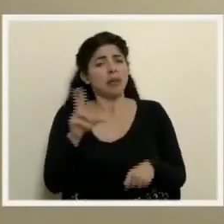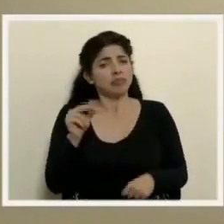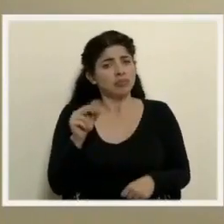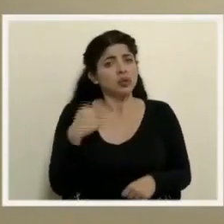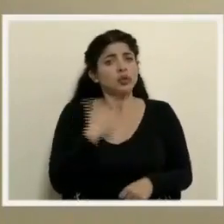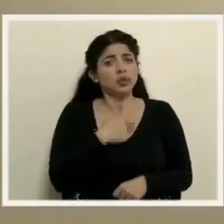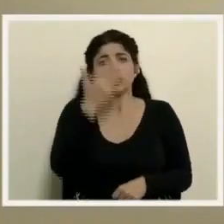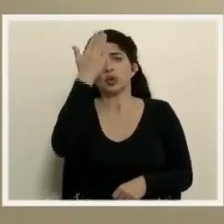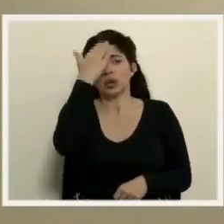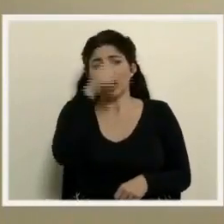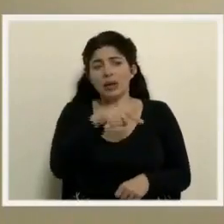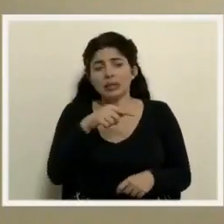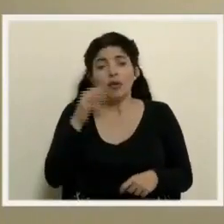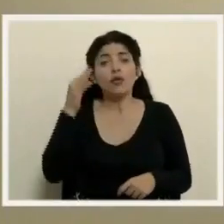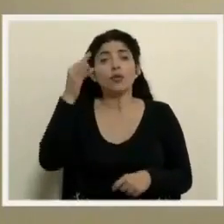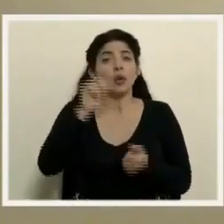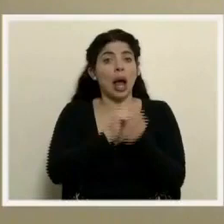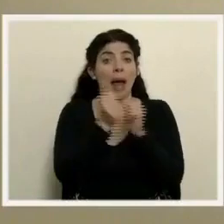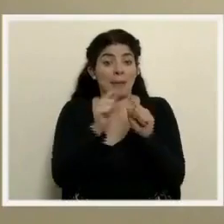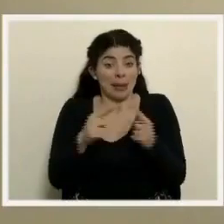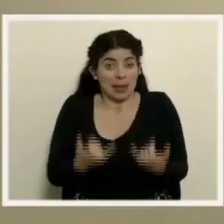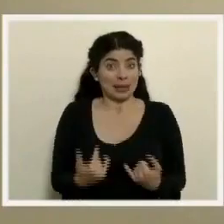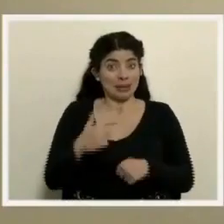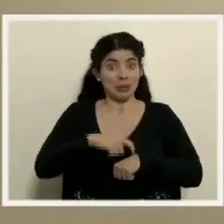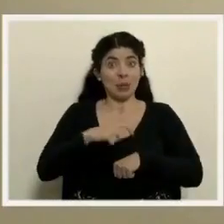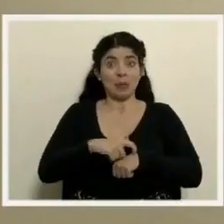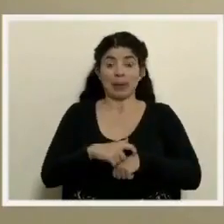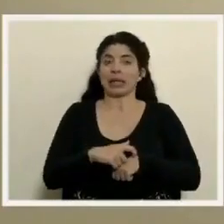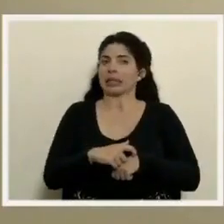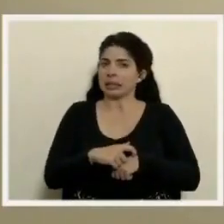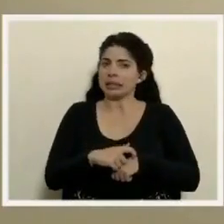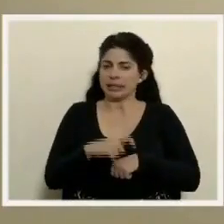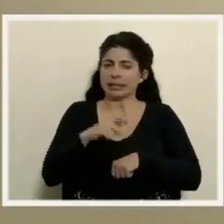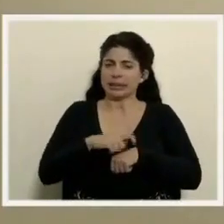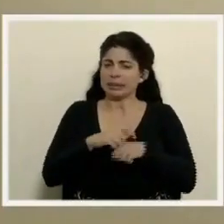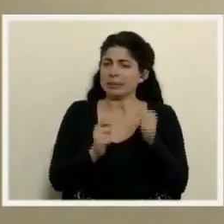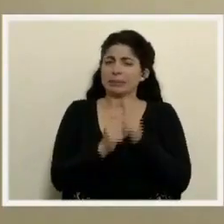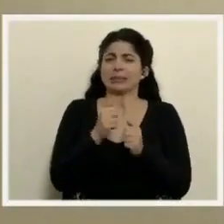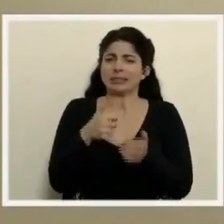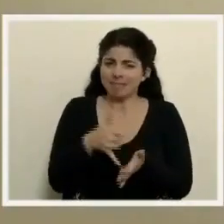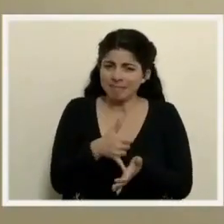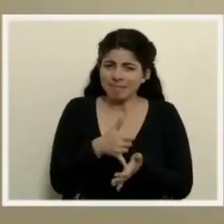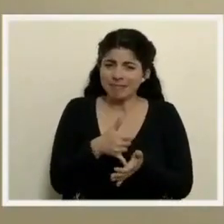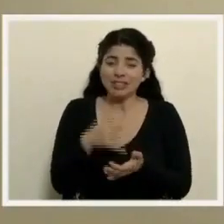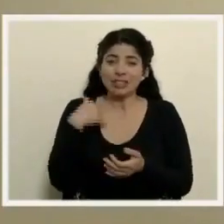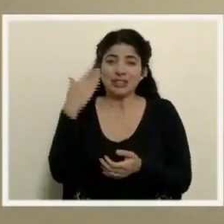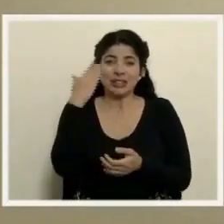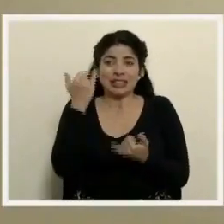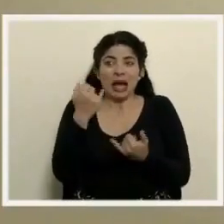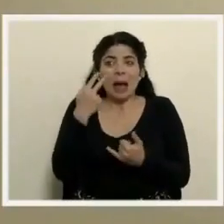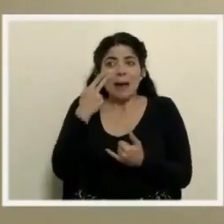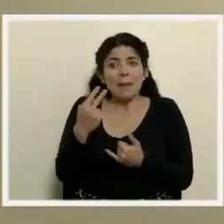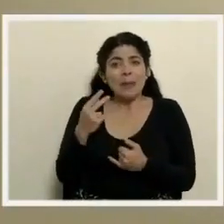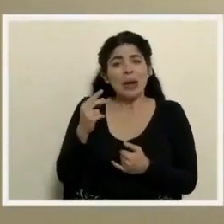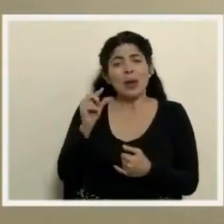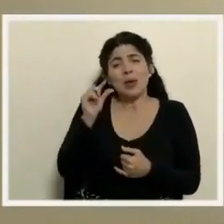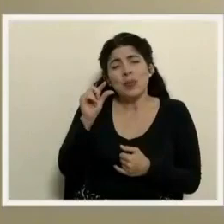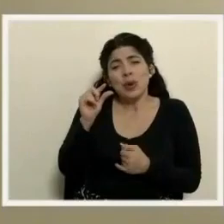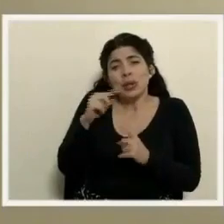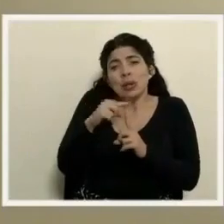sabemos que esto va a cambiar, pero claro, en este momento estamos en uno de los periodos más críticos. Es cierto que ya empezamos a ver cierta perspectiva